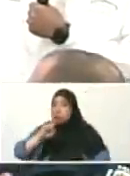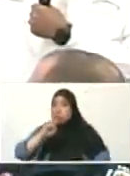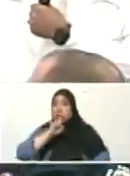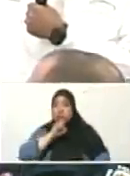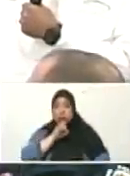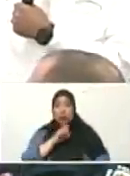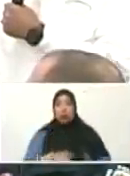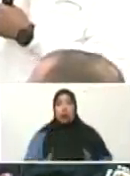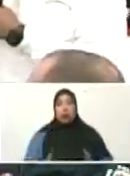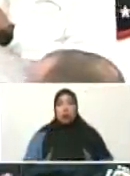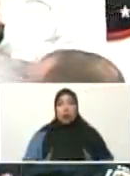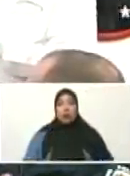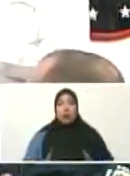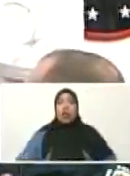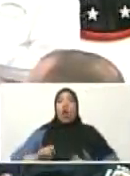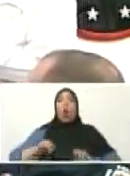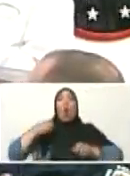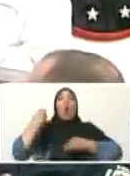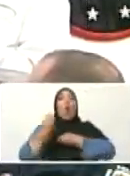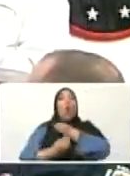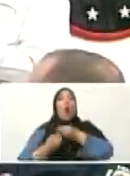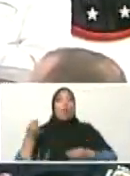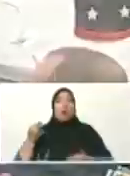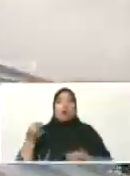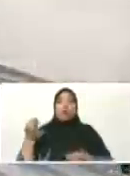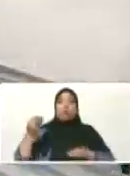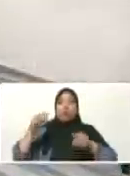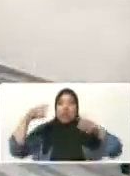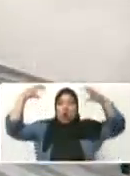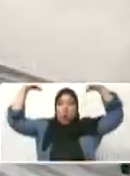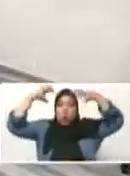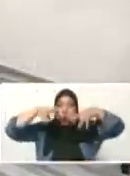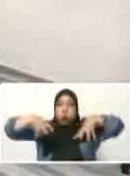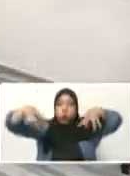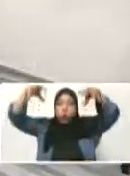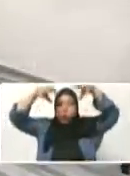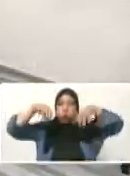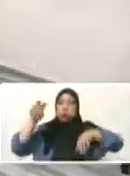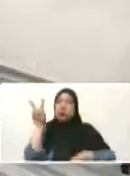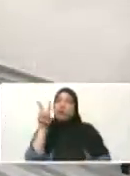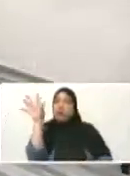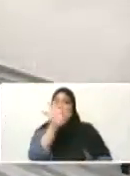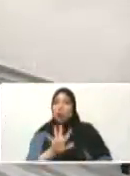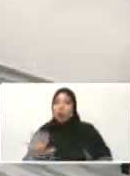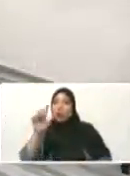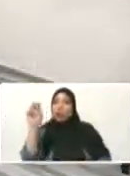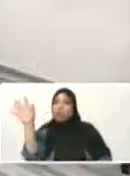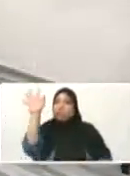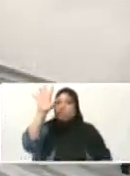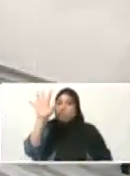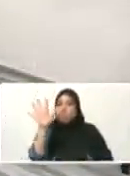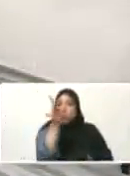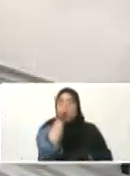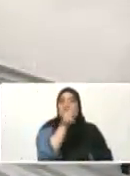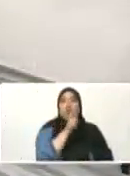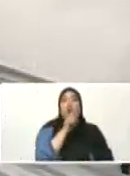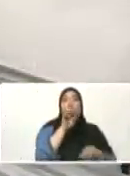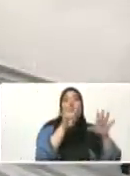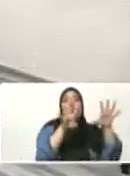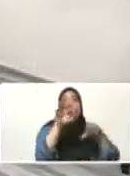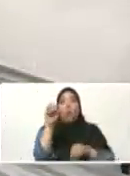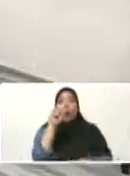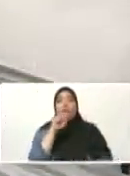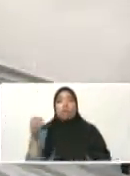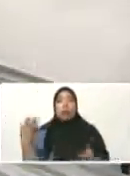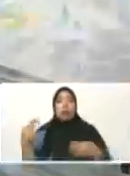ciclón se moverá hacia el oeste franco a una velocidad de 40 kilómetros por hora. Esto es importante para nuestro